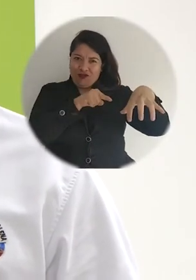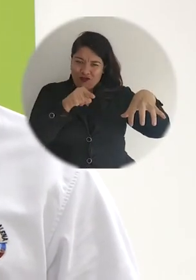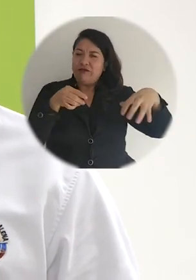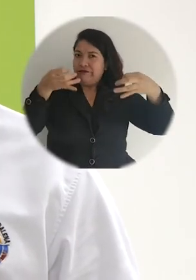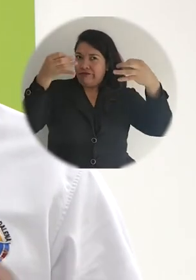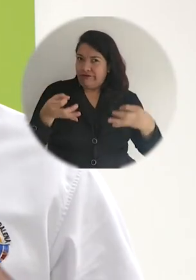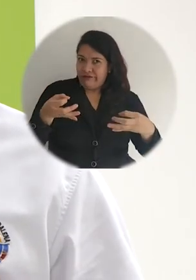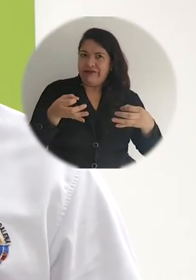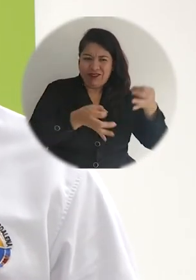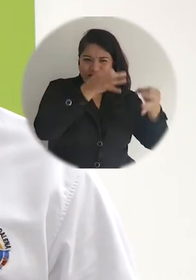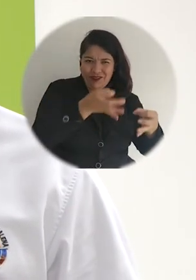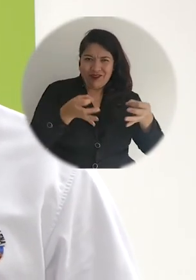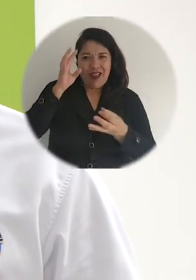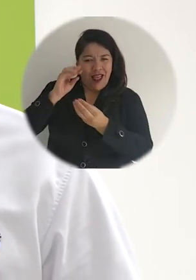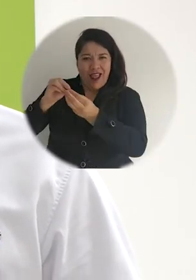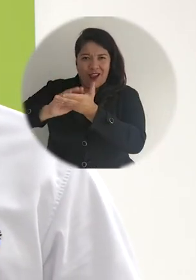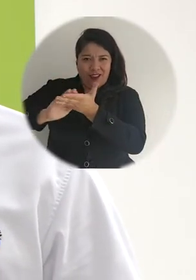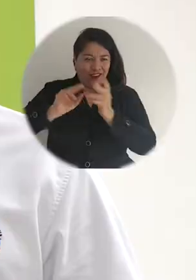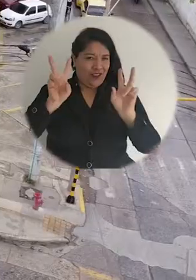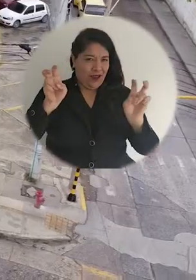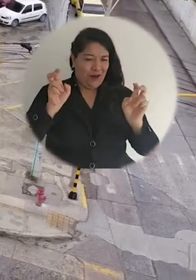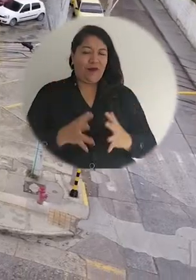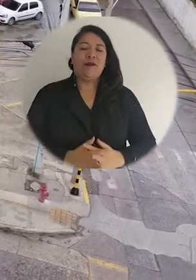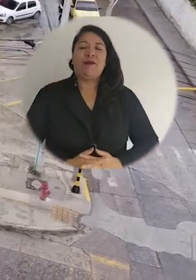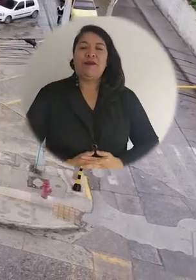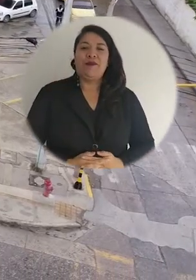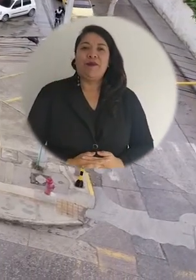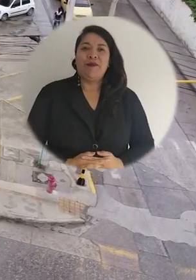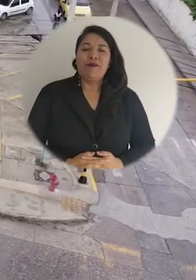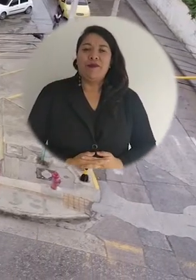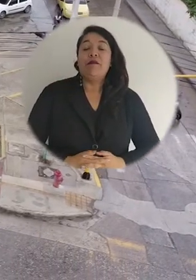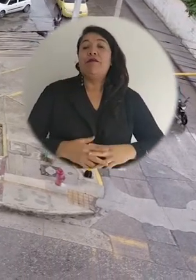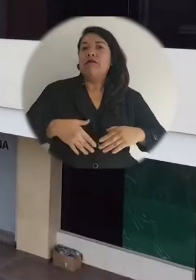la Universidad de Magdalena, como es el caso ahora del consultorio jurídico y centro de conciliación.